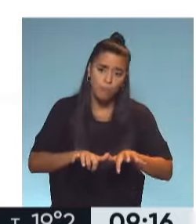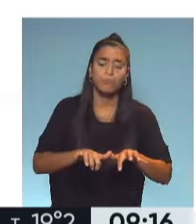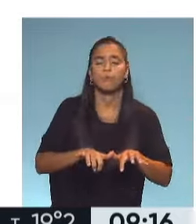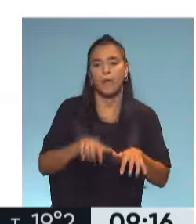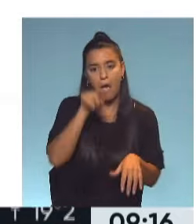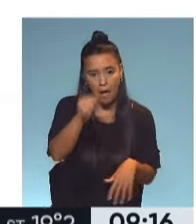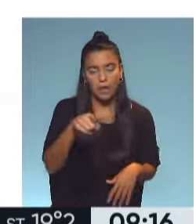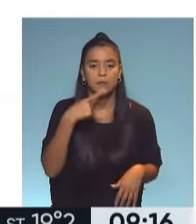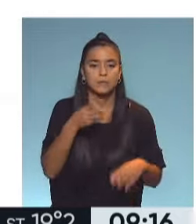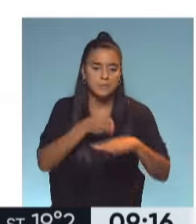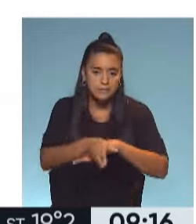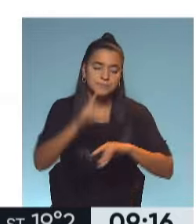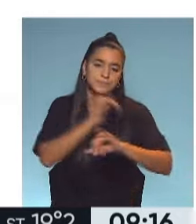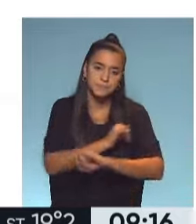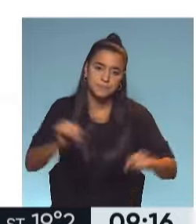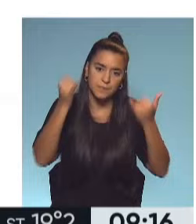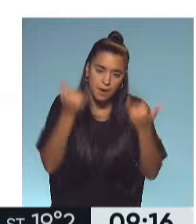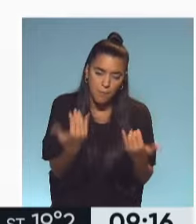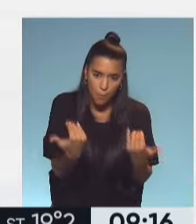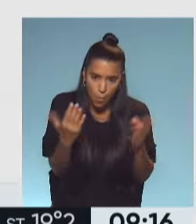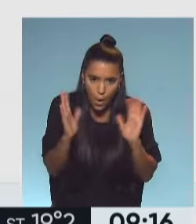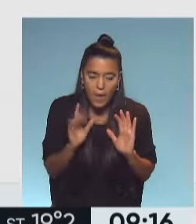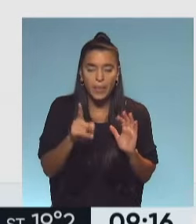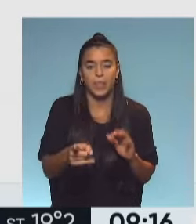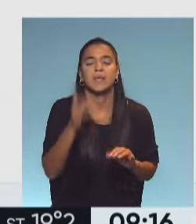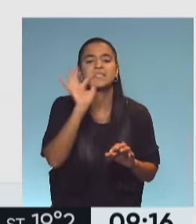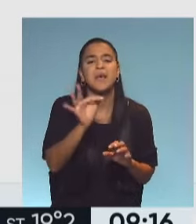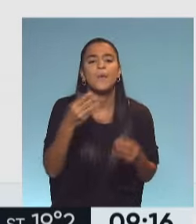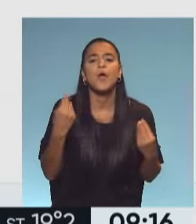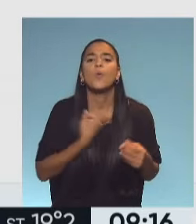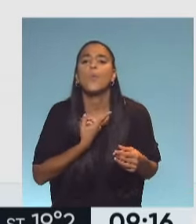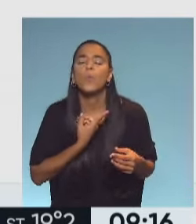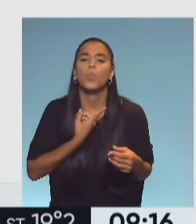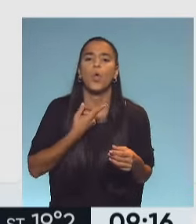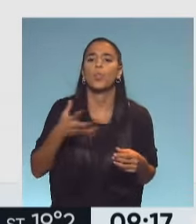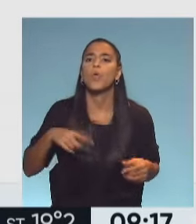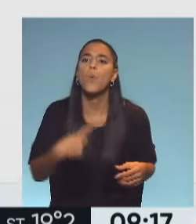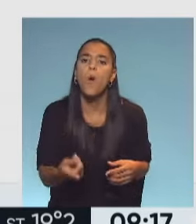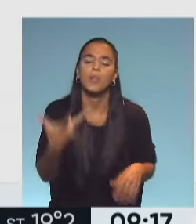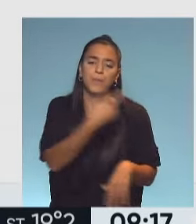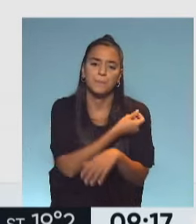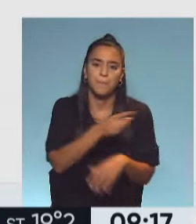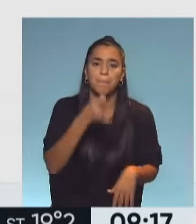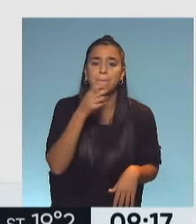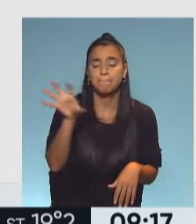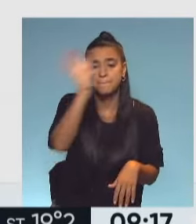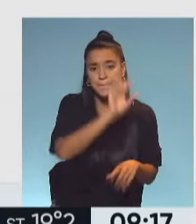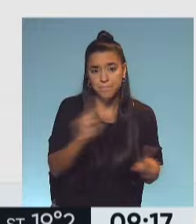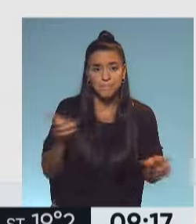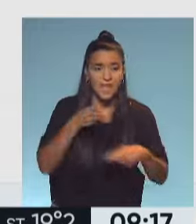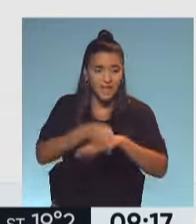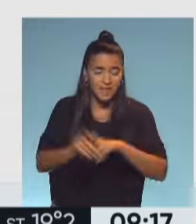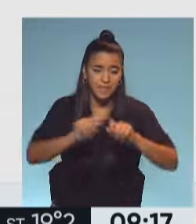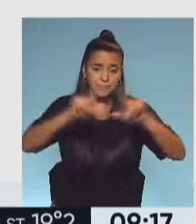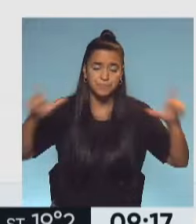ahí ingresás, te informás y ahí vas a poder saber cuándo y dónde vacunarte. Y si no mencionamos tu provincia, simplemente entras